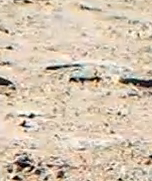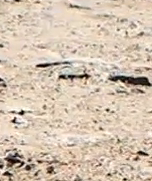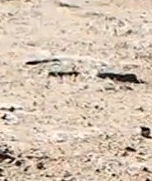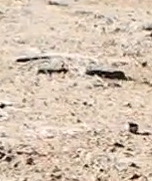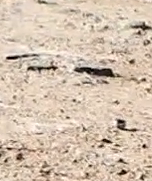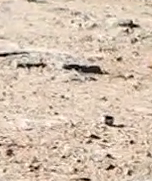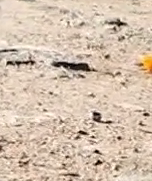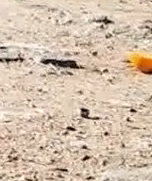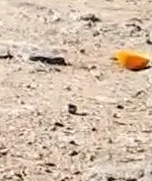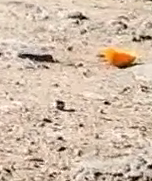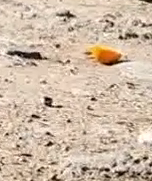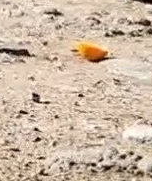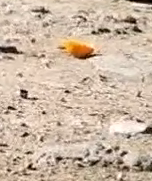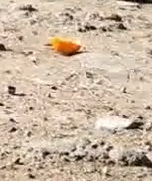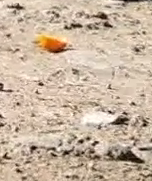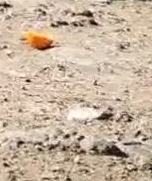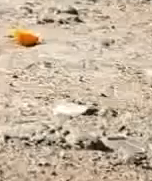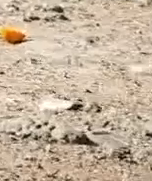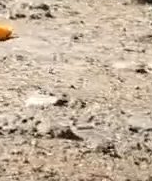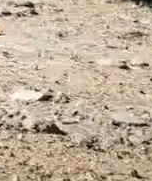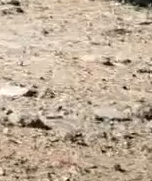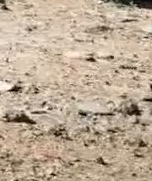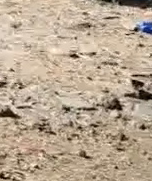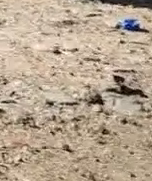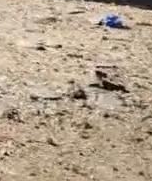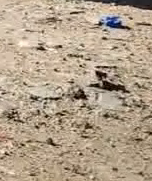Por las calles del rancherío